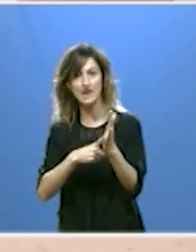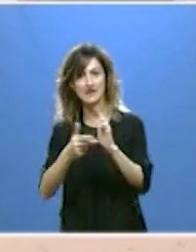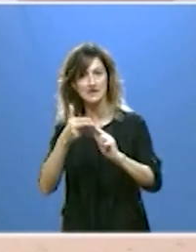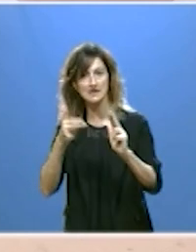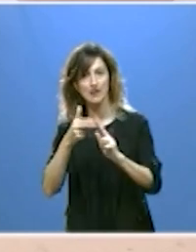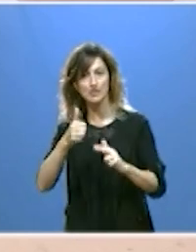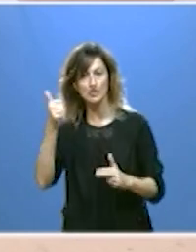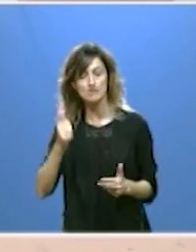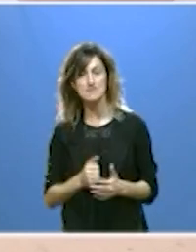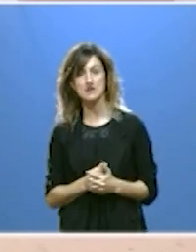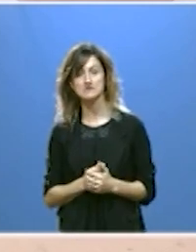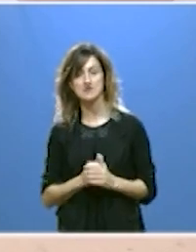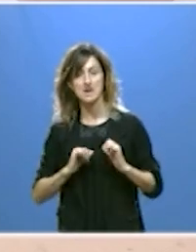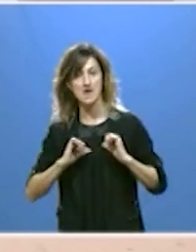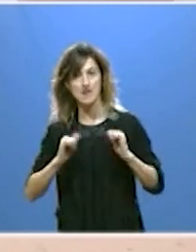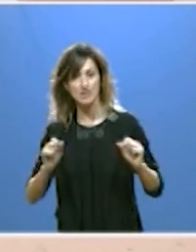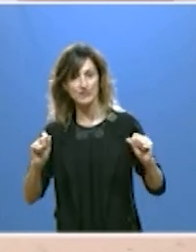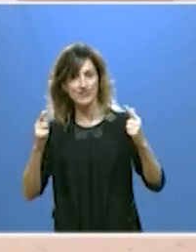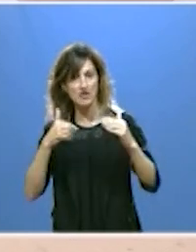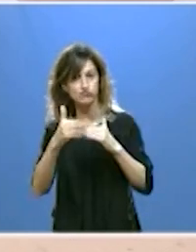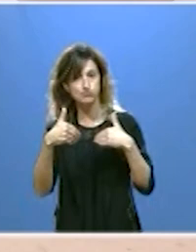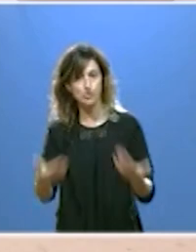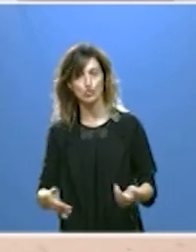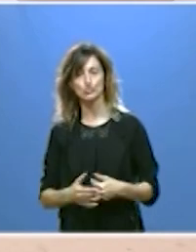rápido y que entre en vigor cuanto antes